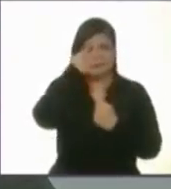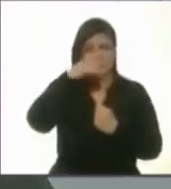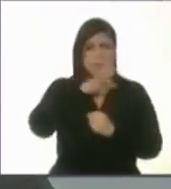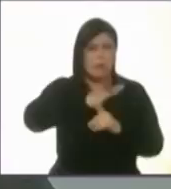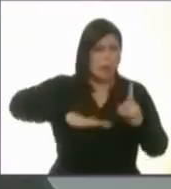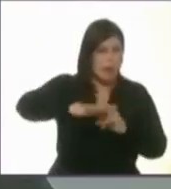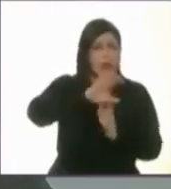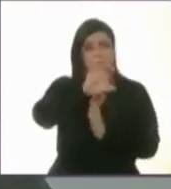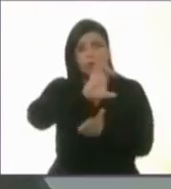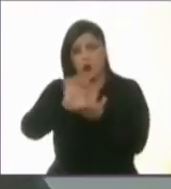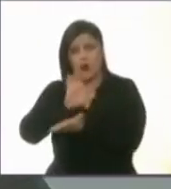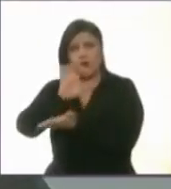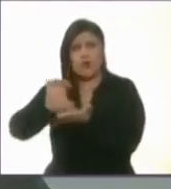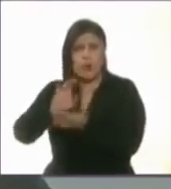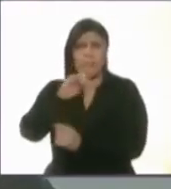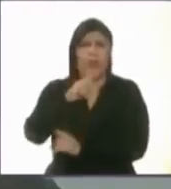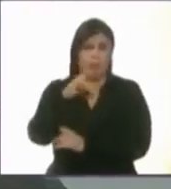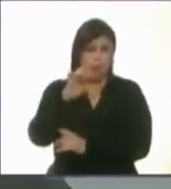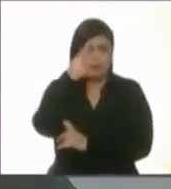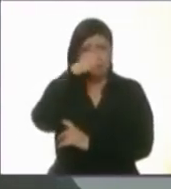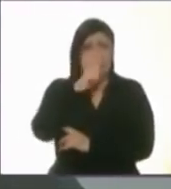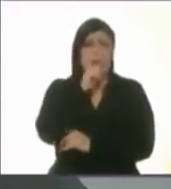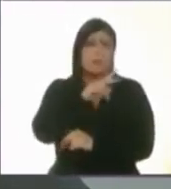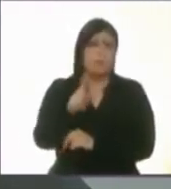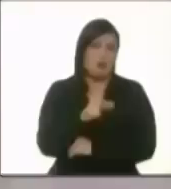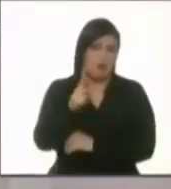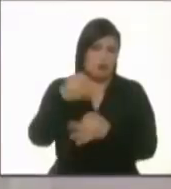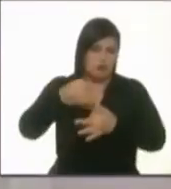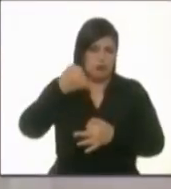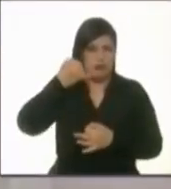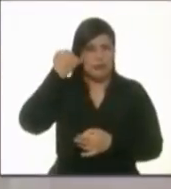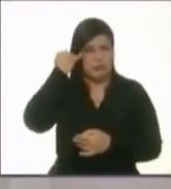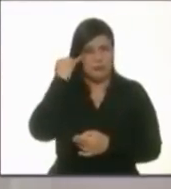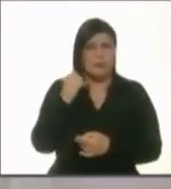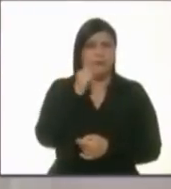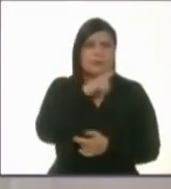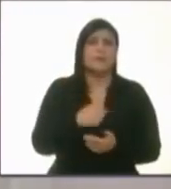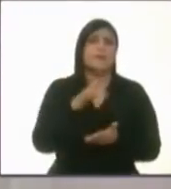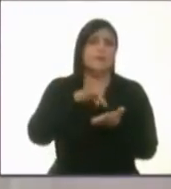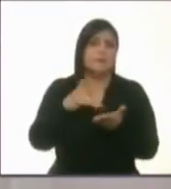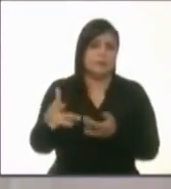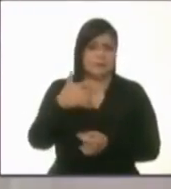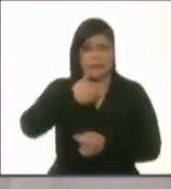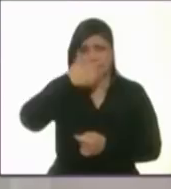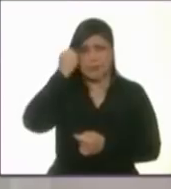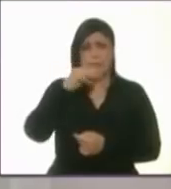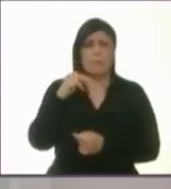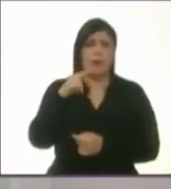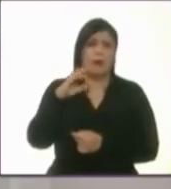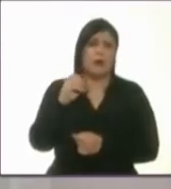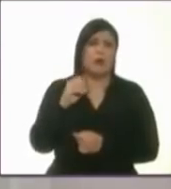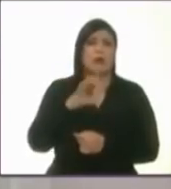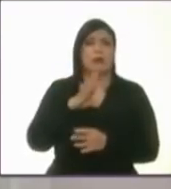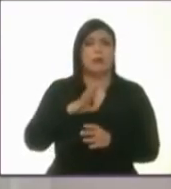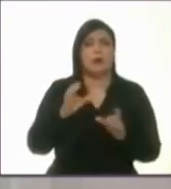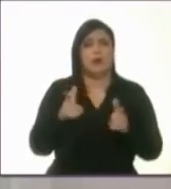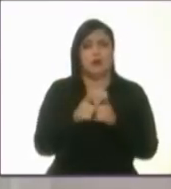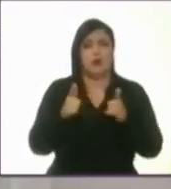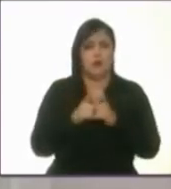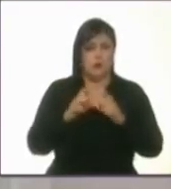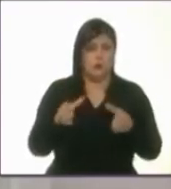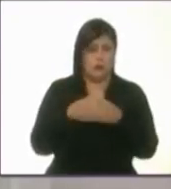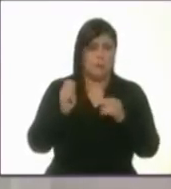Colonias y Pueblos Originarios. Muchísimas gracias, candidato Marco Rascón del Partido Humanista.